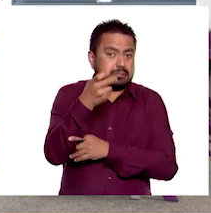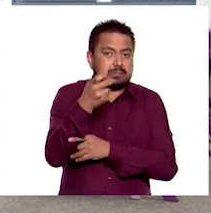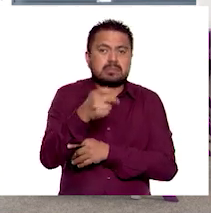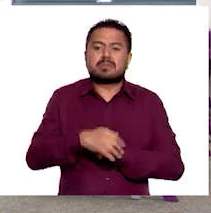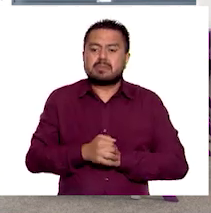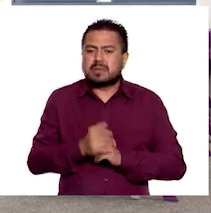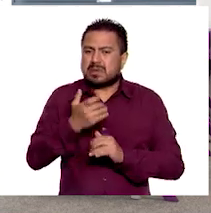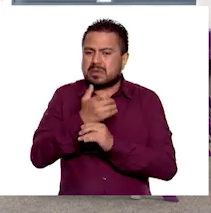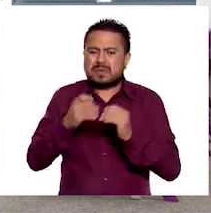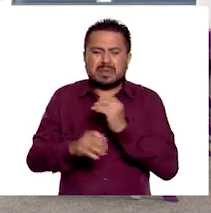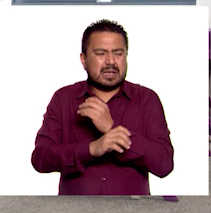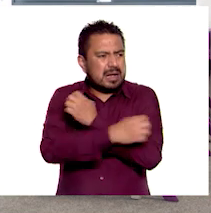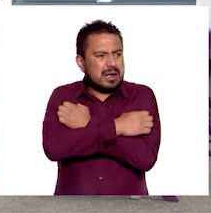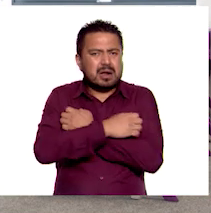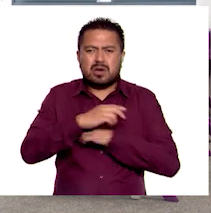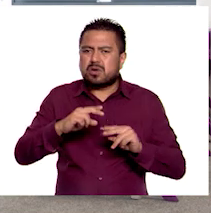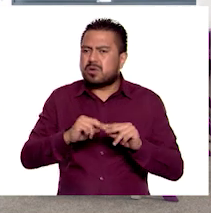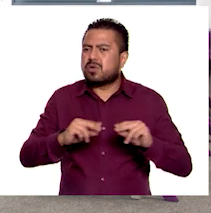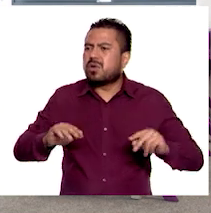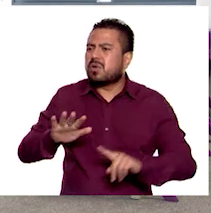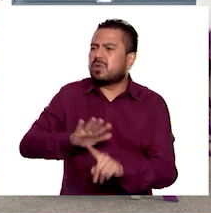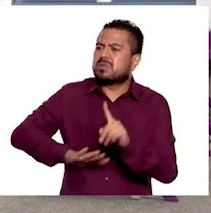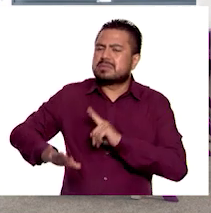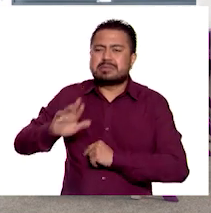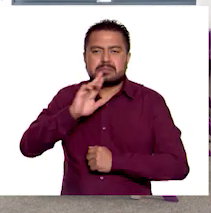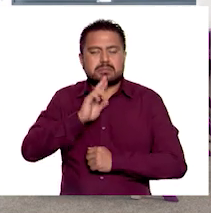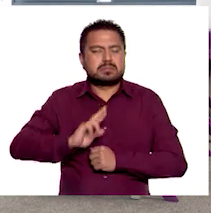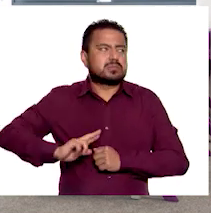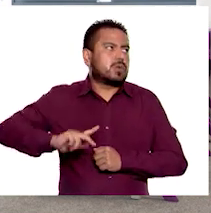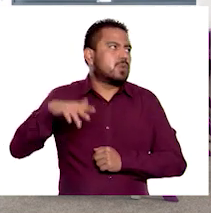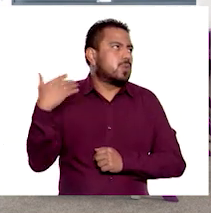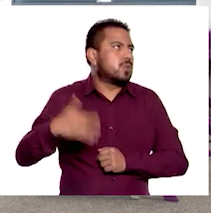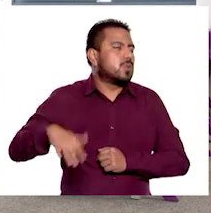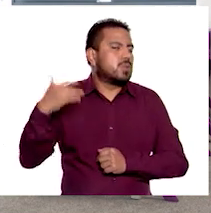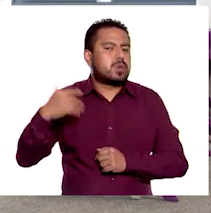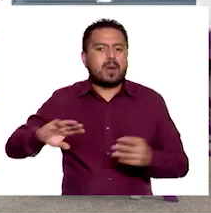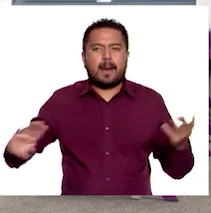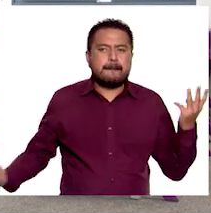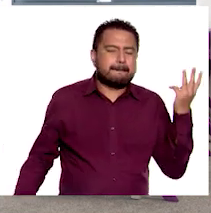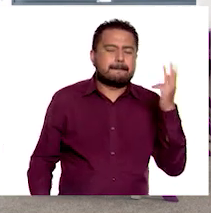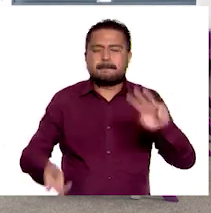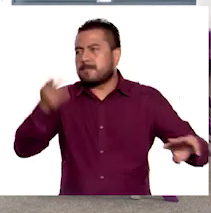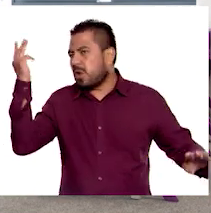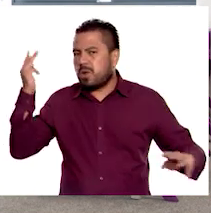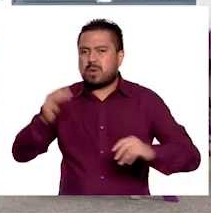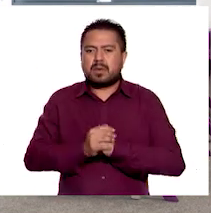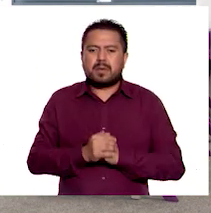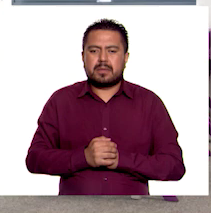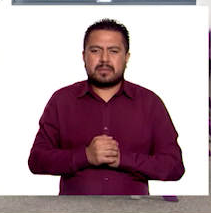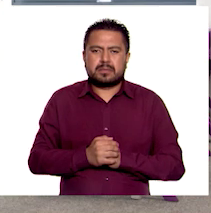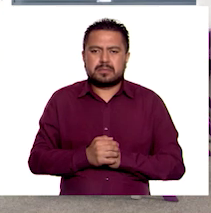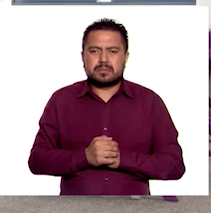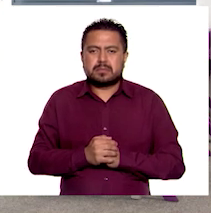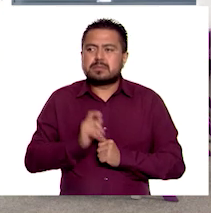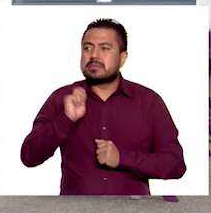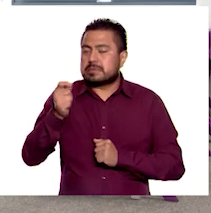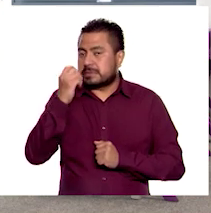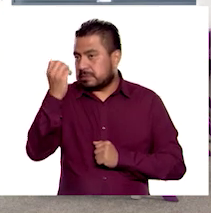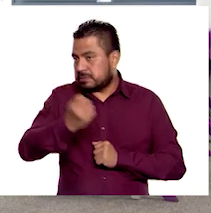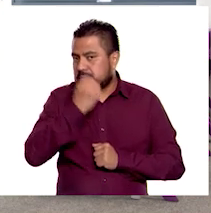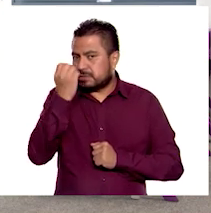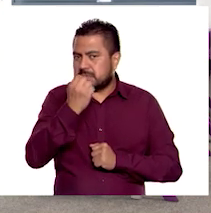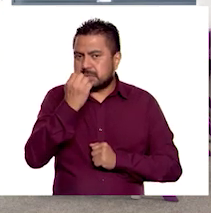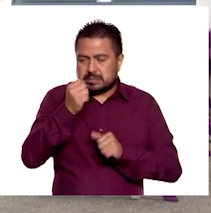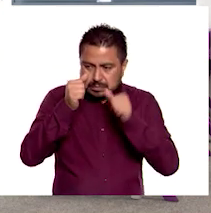Las condiciones educativas de Noruega son una de las mejores a nivel mundial. Tiene una escolaridad